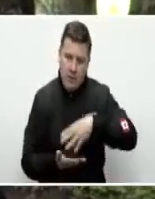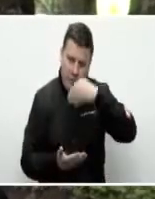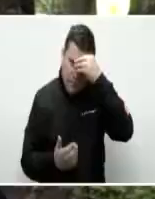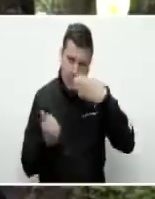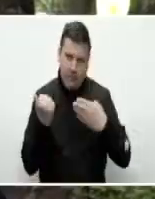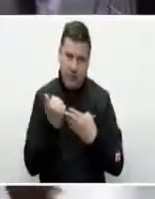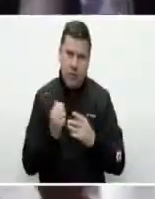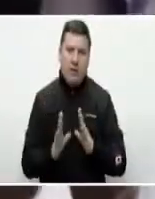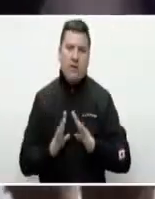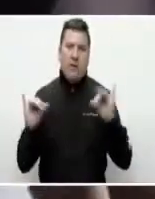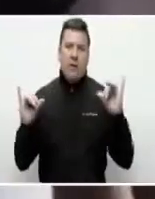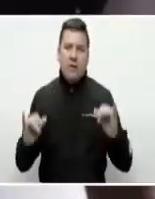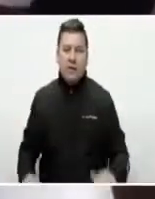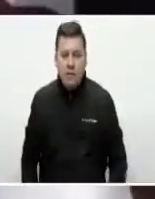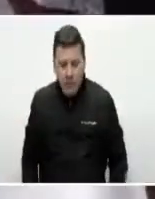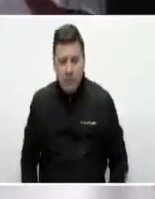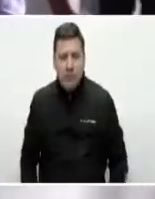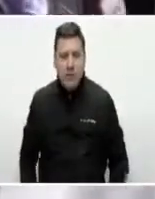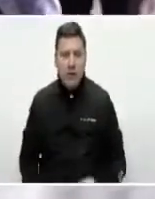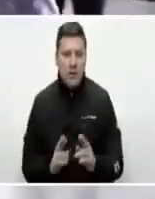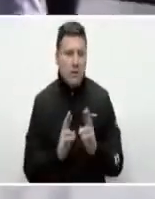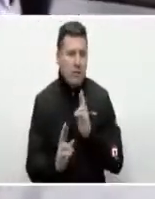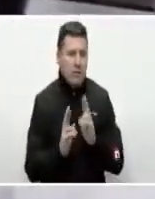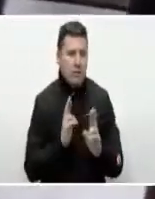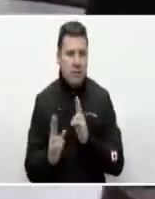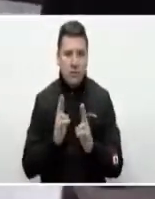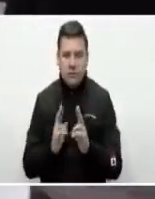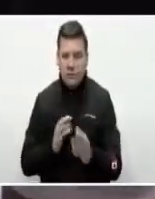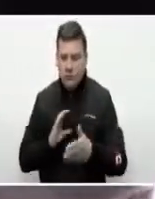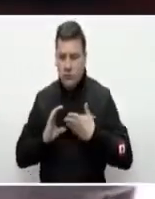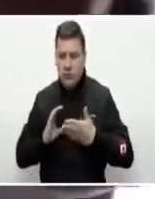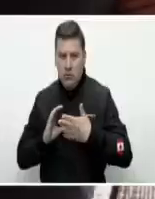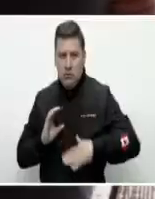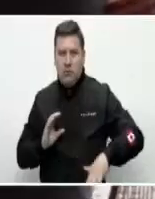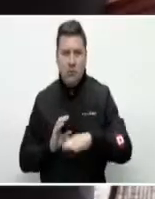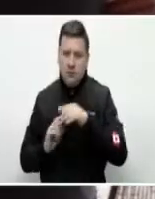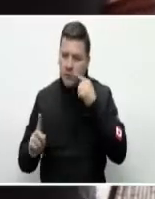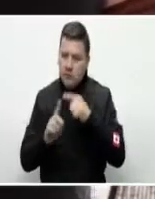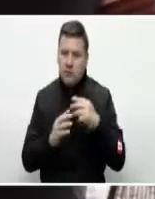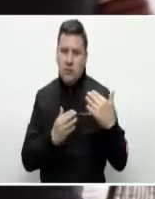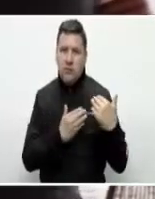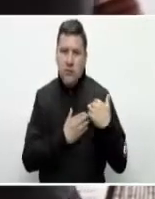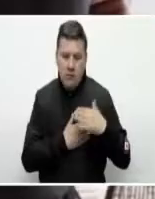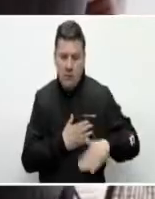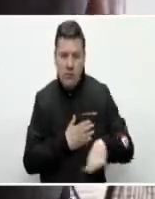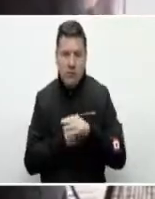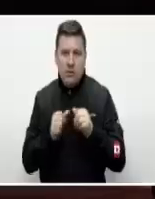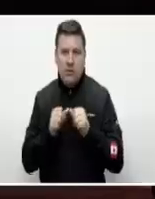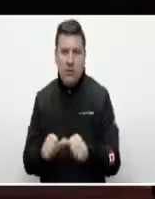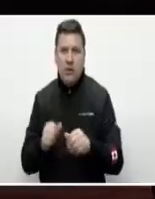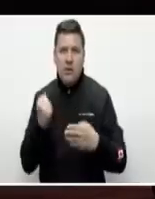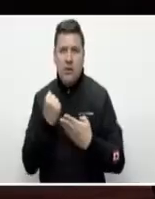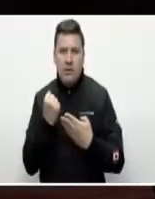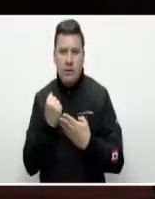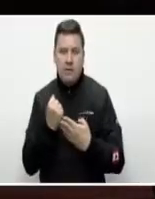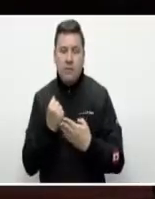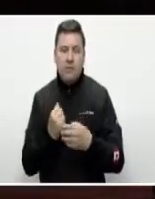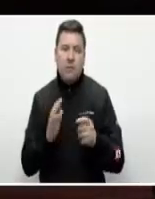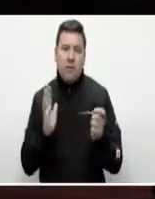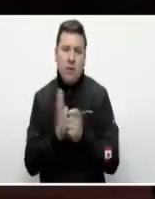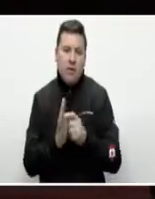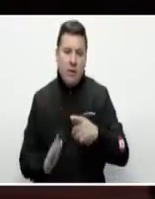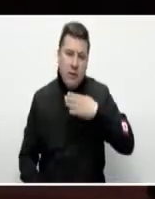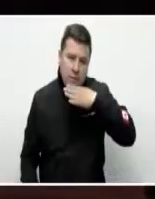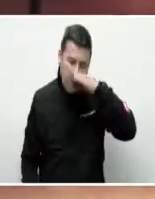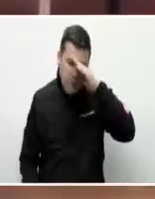sea feliz. Afianzar las relaciones entre el sector público y privado es una responsabilidad permanente del SENA. Es por ello que en